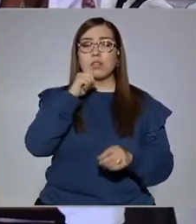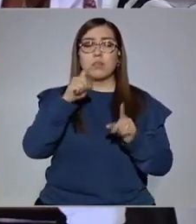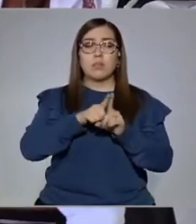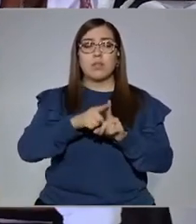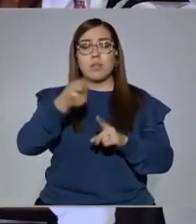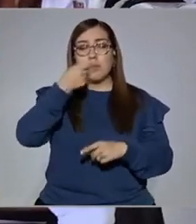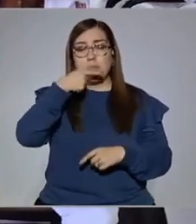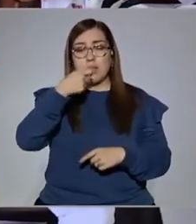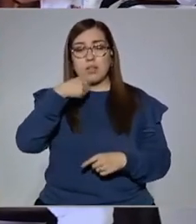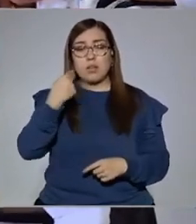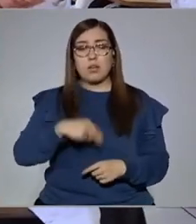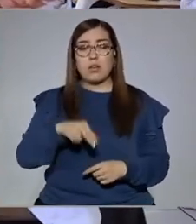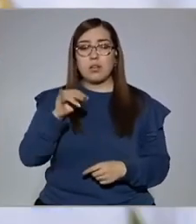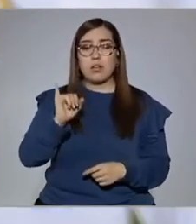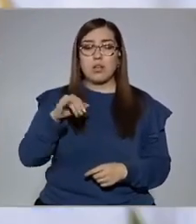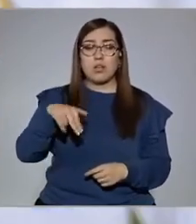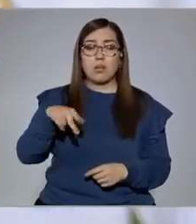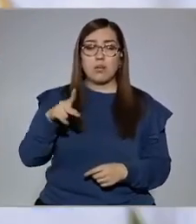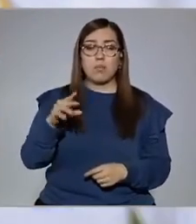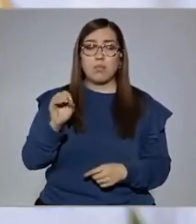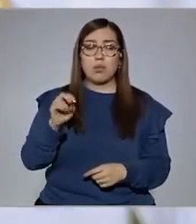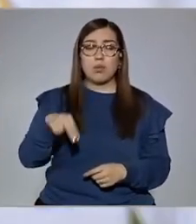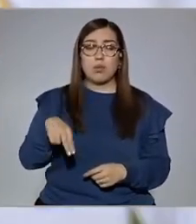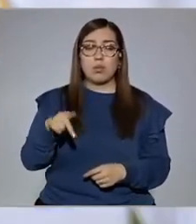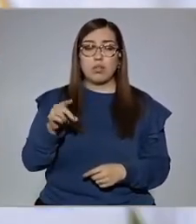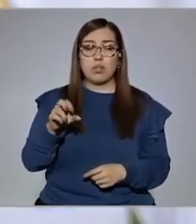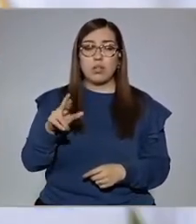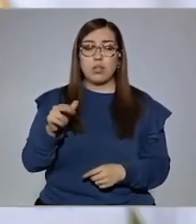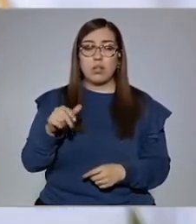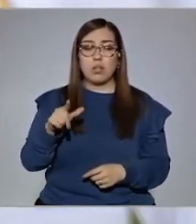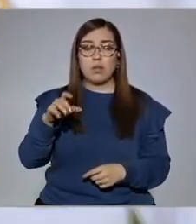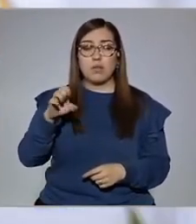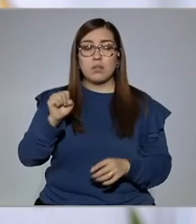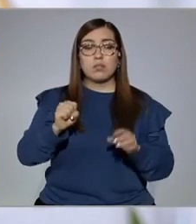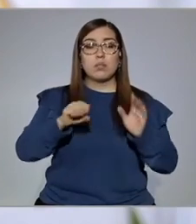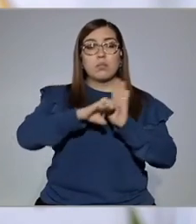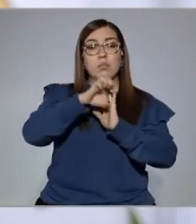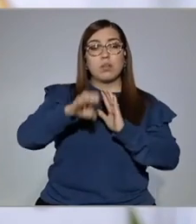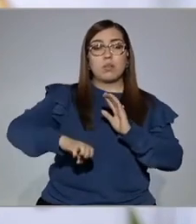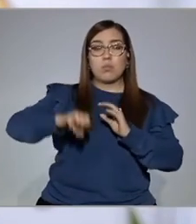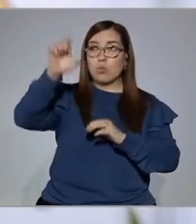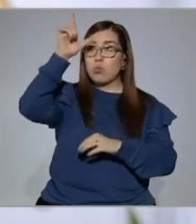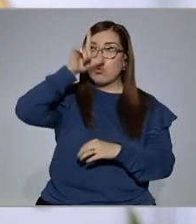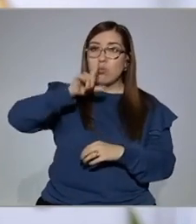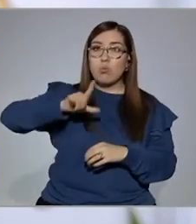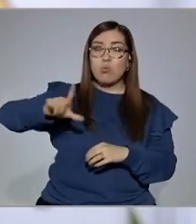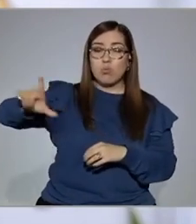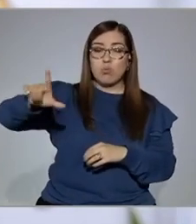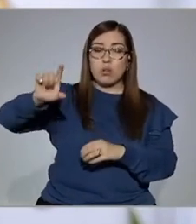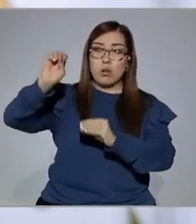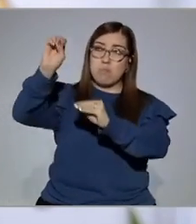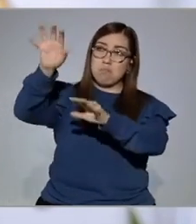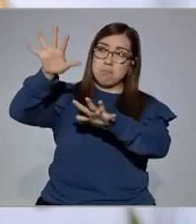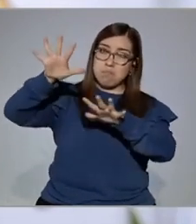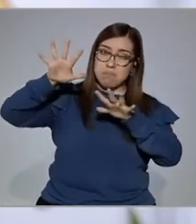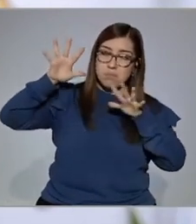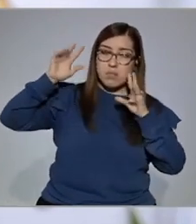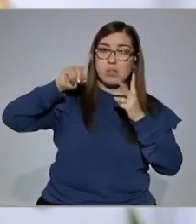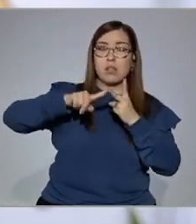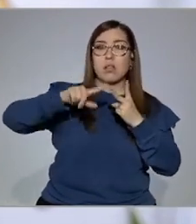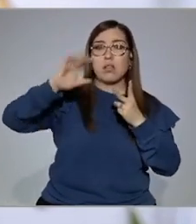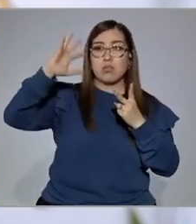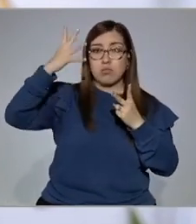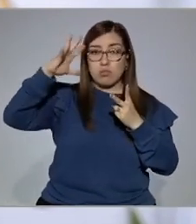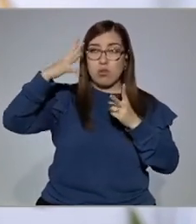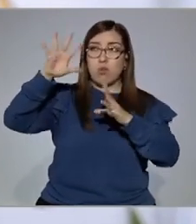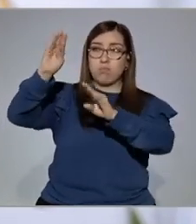les llamamos imponderables, ¿verdad? Como los rayos de la luna, ¿verdad? La radiación solar, la radiación